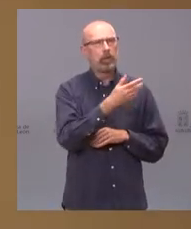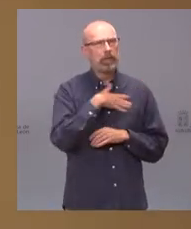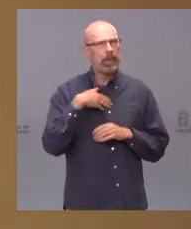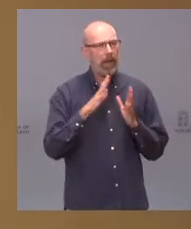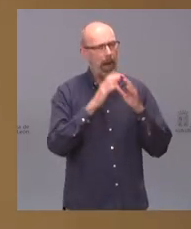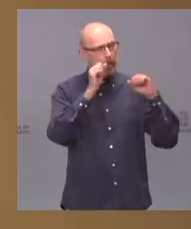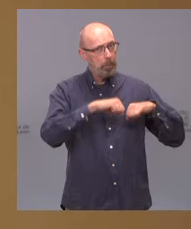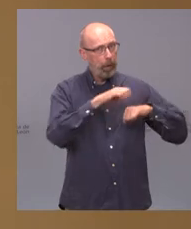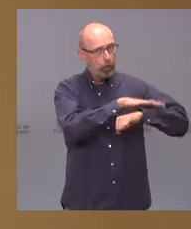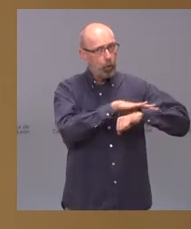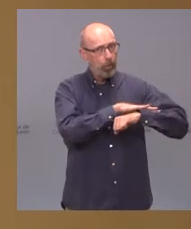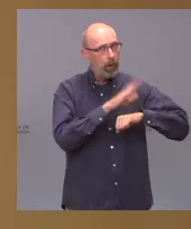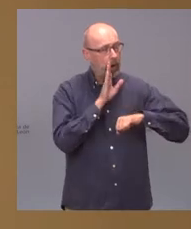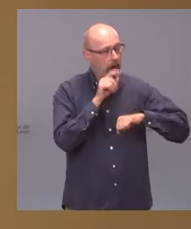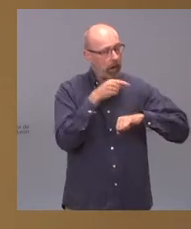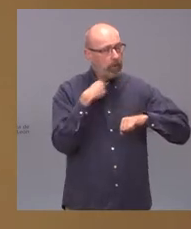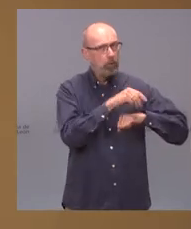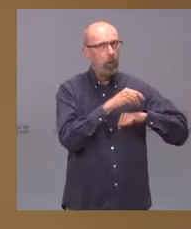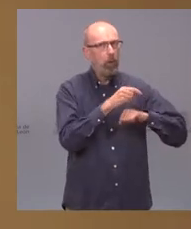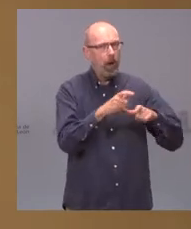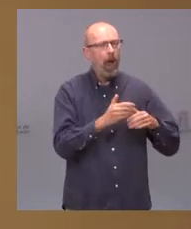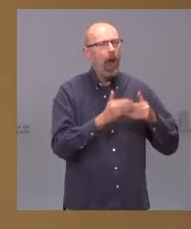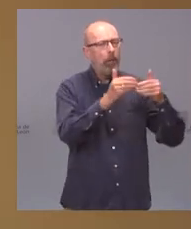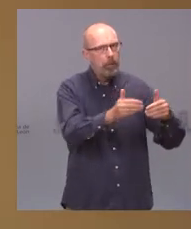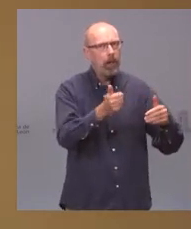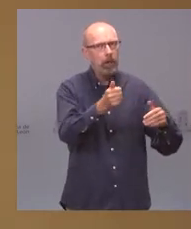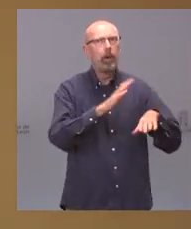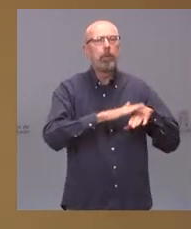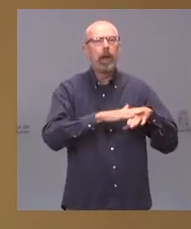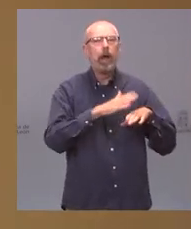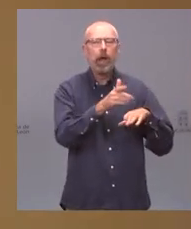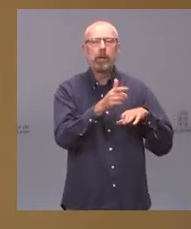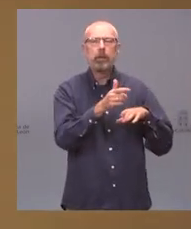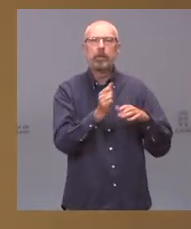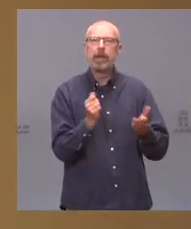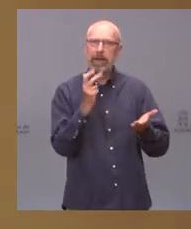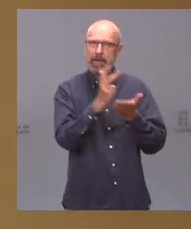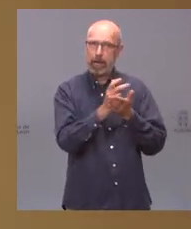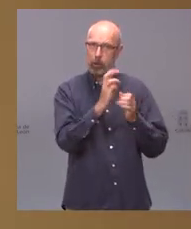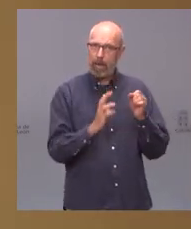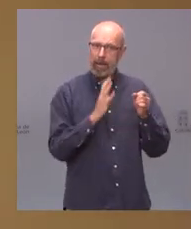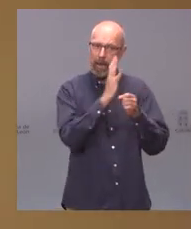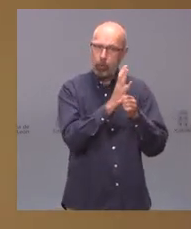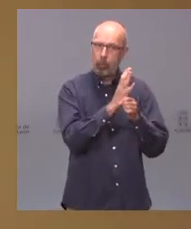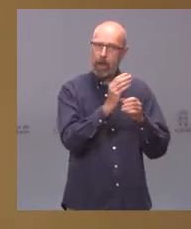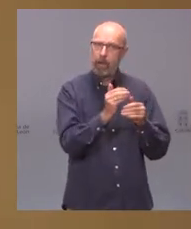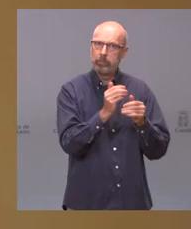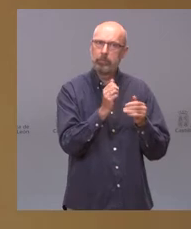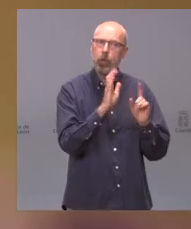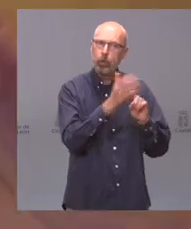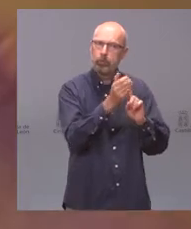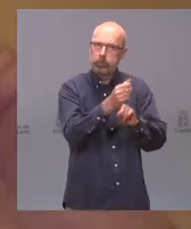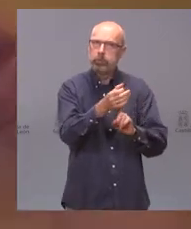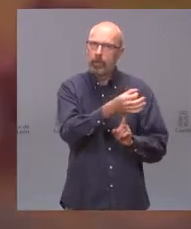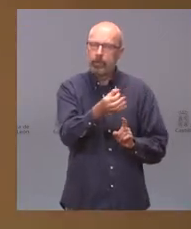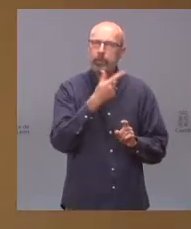pacto de gobierno bueno pues para finalizar con los retos que se han marcado en la legislatura y también quería preguntar si esa buena